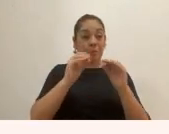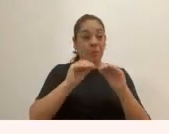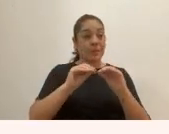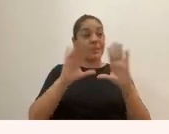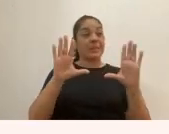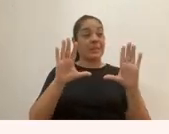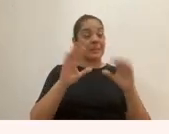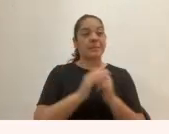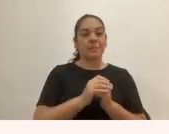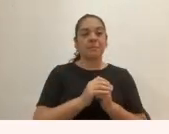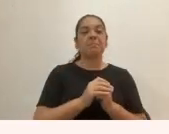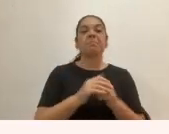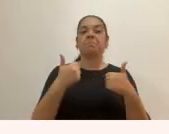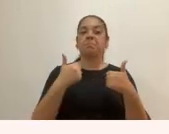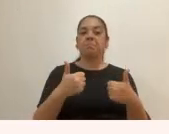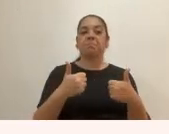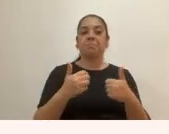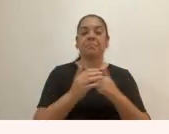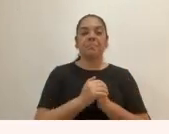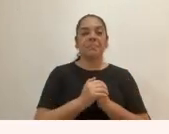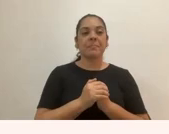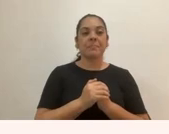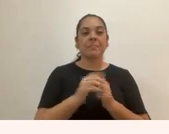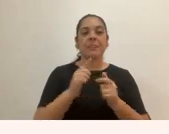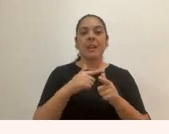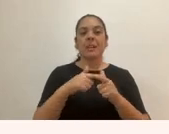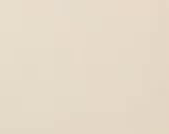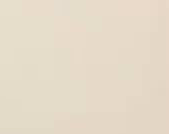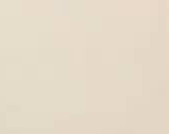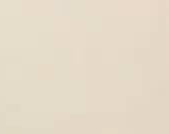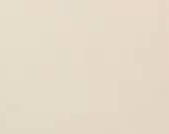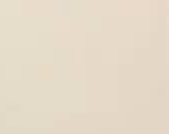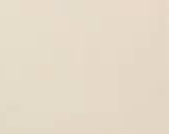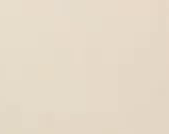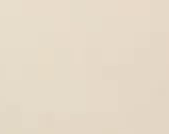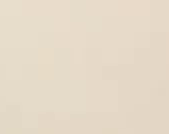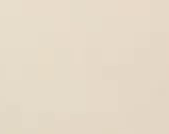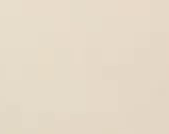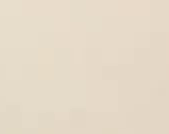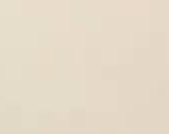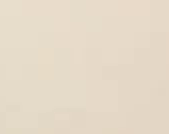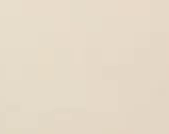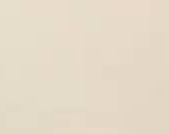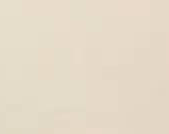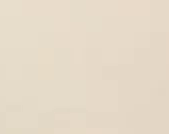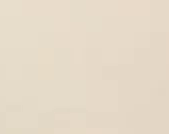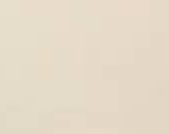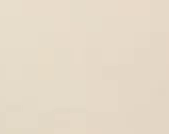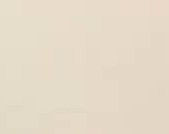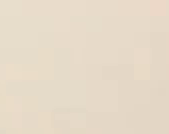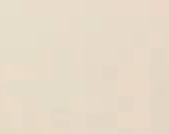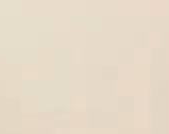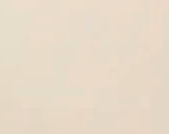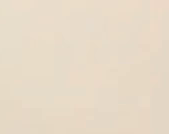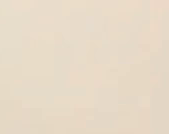muy bien entonces continuamos con el espacio si de pronto tuviéramos alguna pregunta la